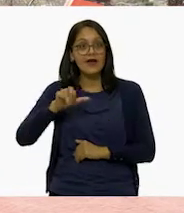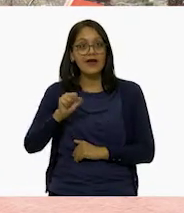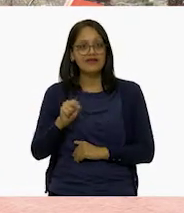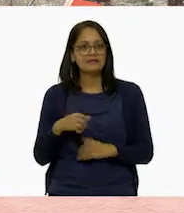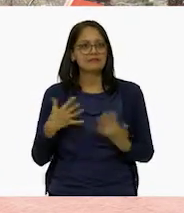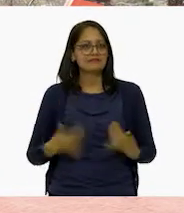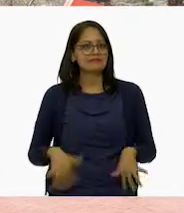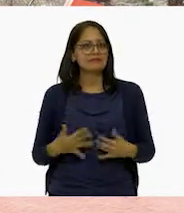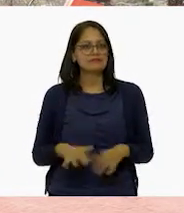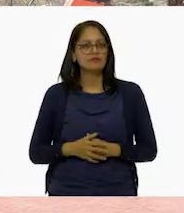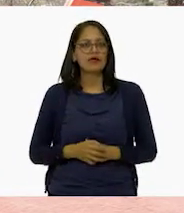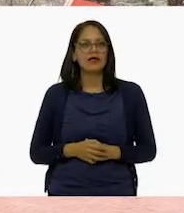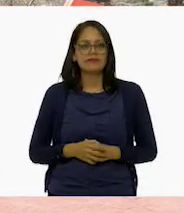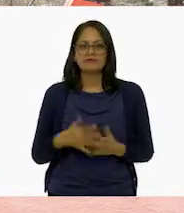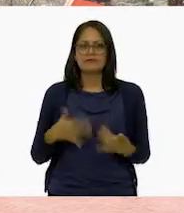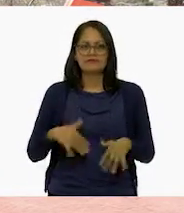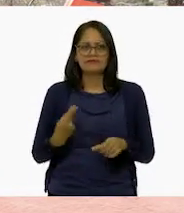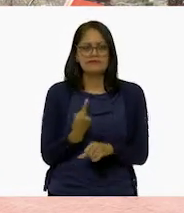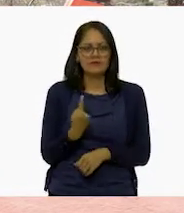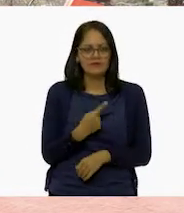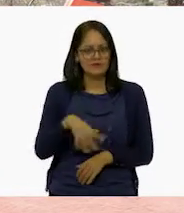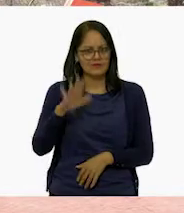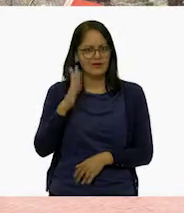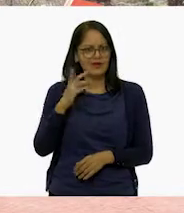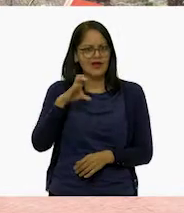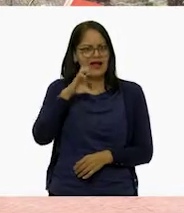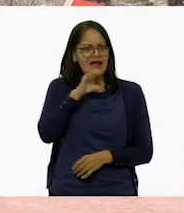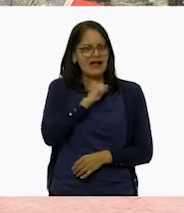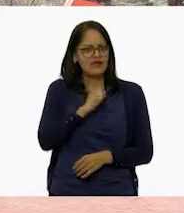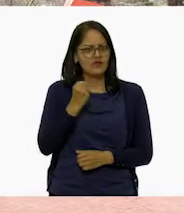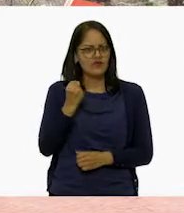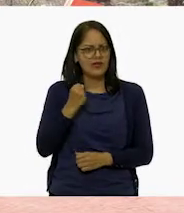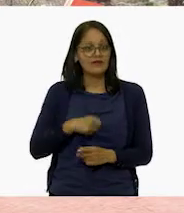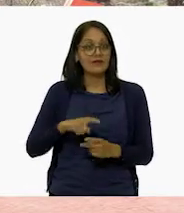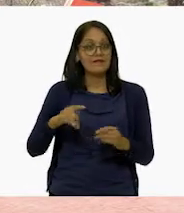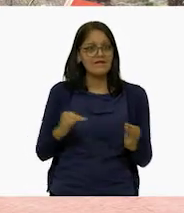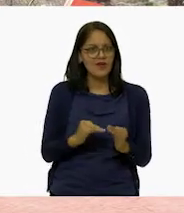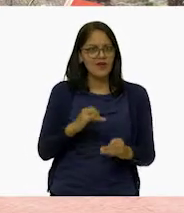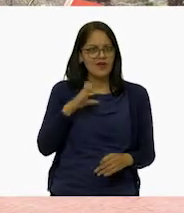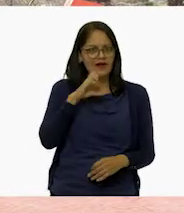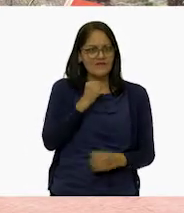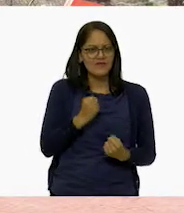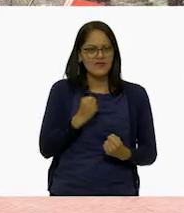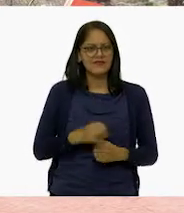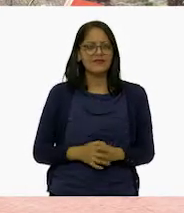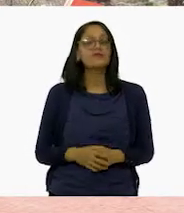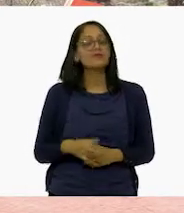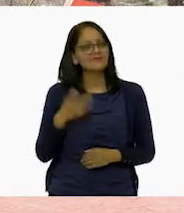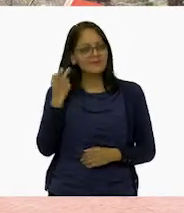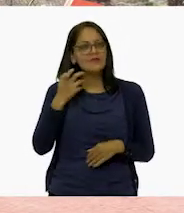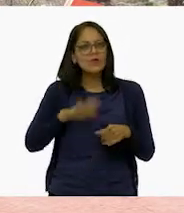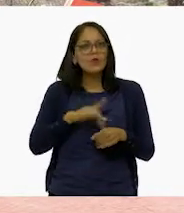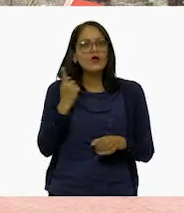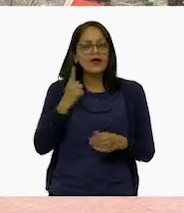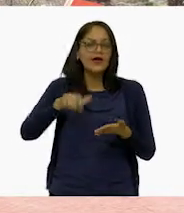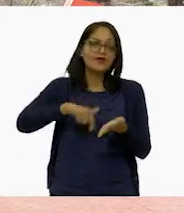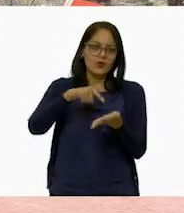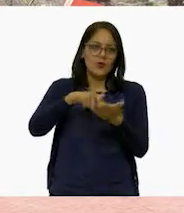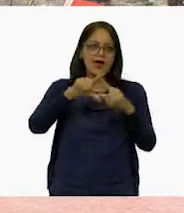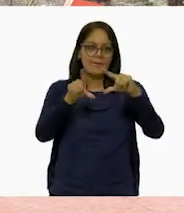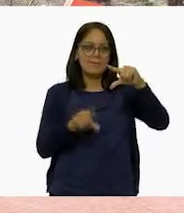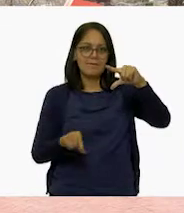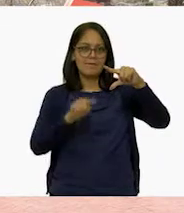¿eh? ¿Qué? Ay, no. Eso es mucho calor y mucho frío. Sí. Y eso se debe a su localización.